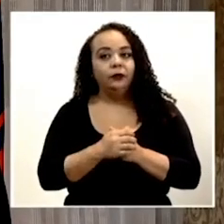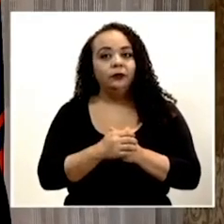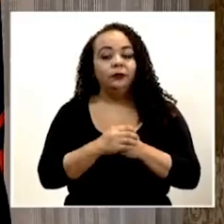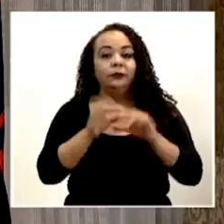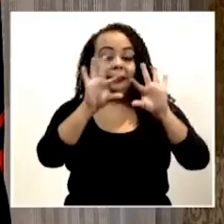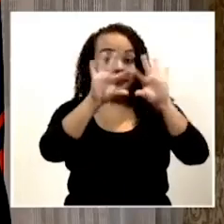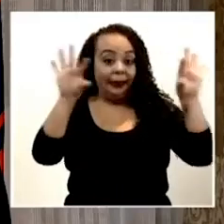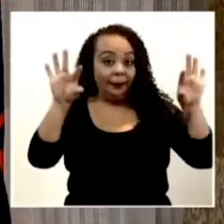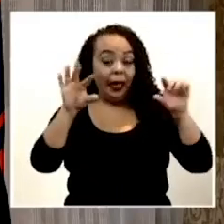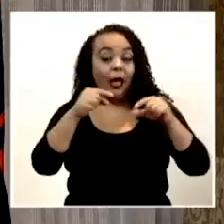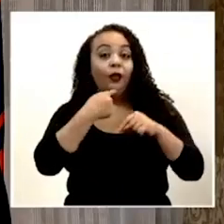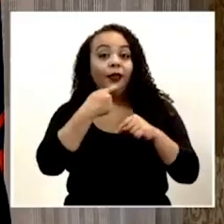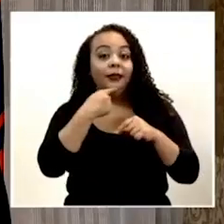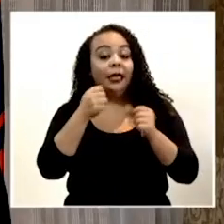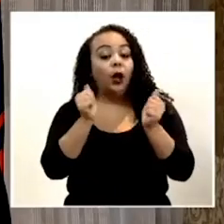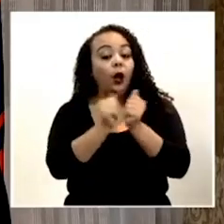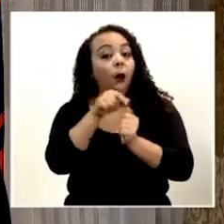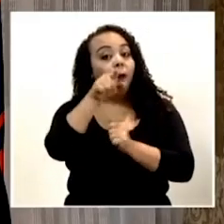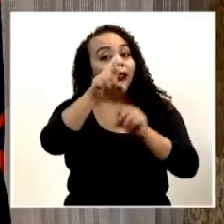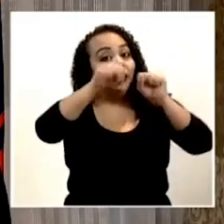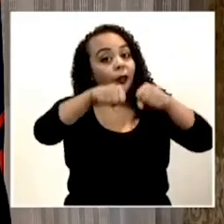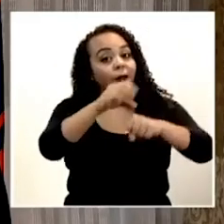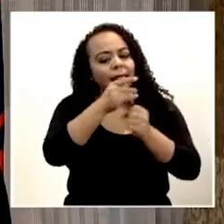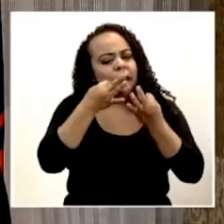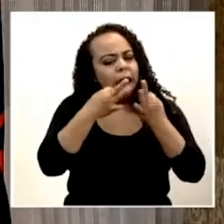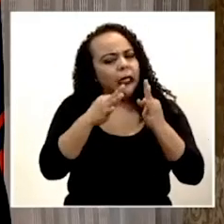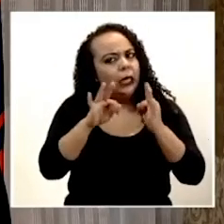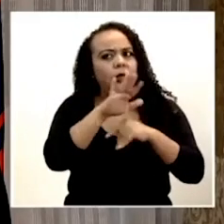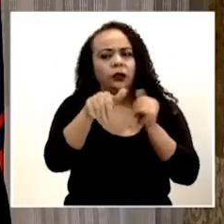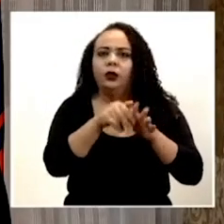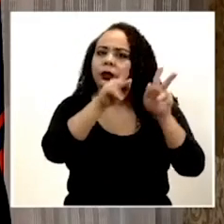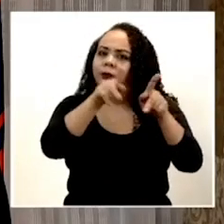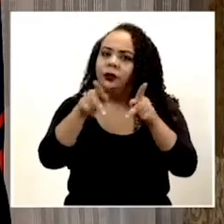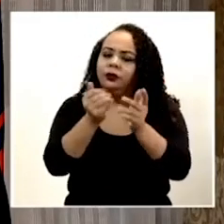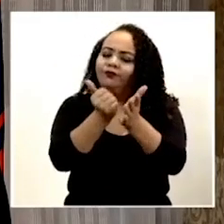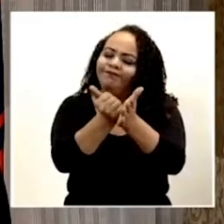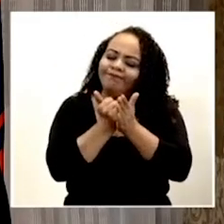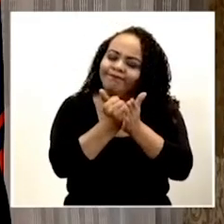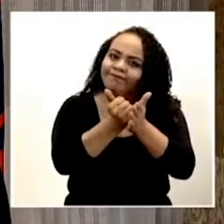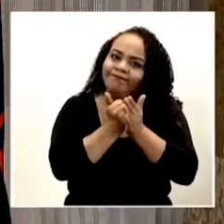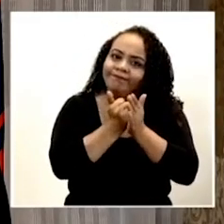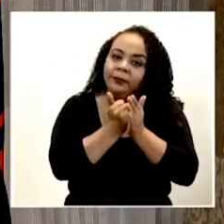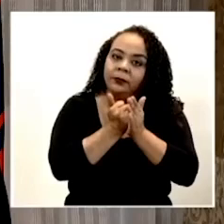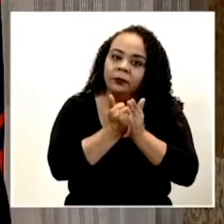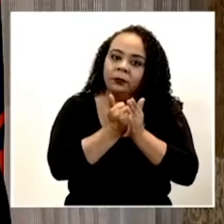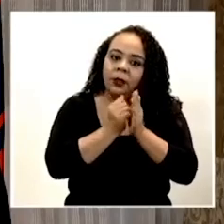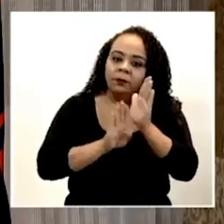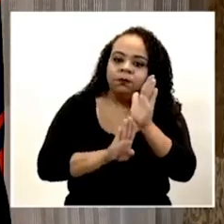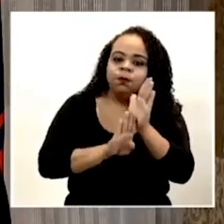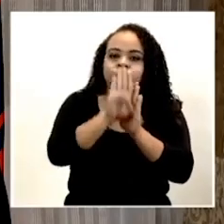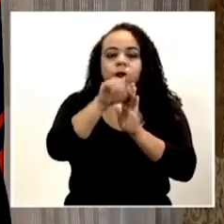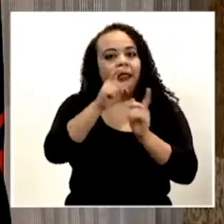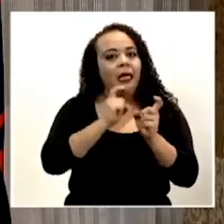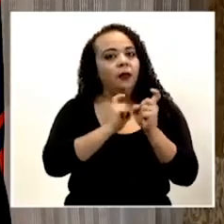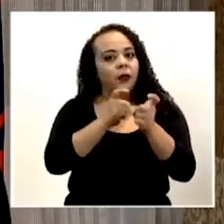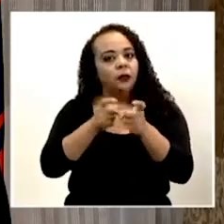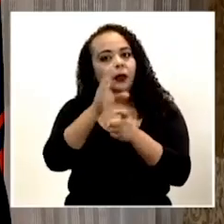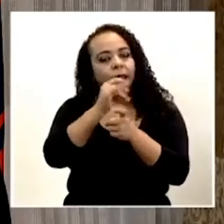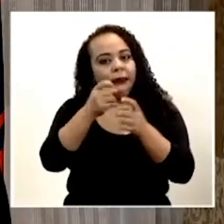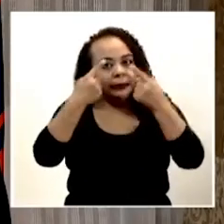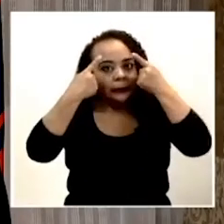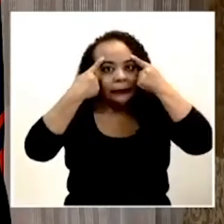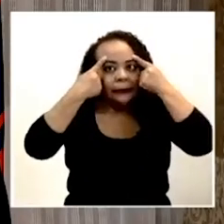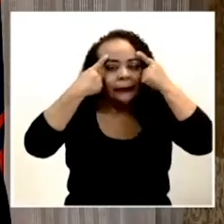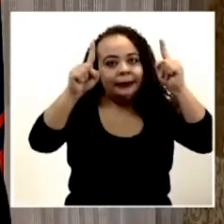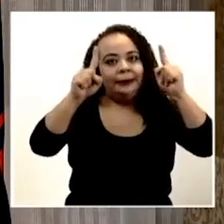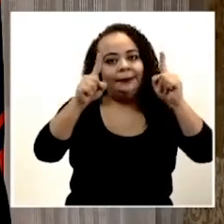lema lo dice, o con vos podemos y tratar de que todas las personas nos ayuden a, a maximizar esta, esta donación y tratar de llegar a la meta.